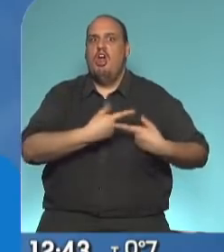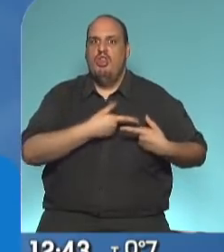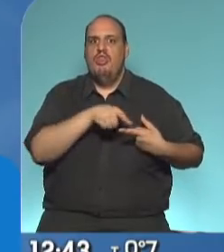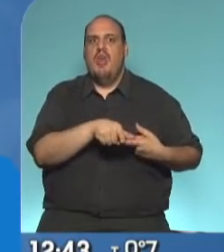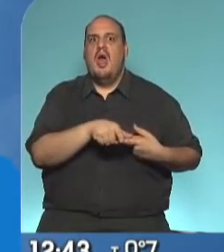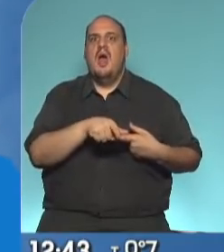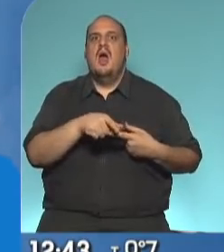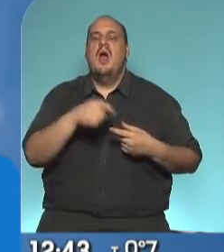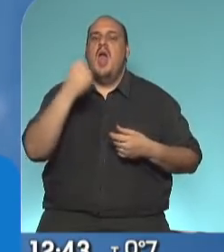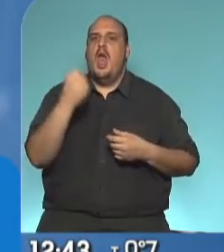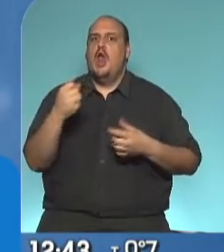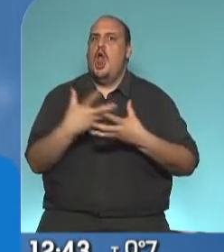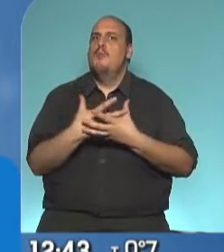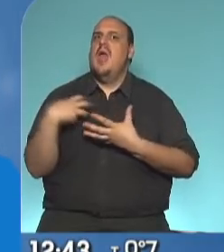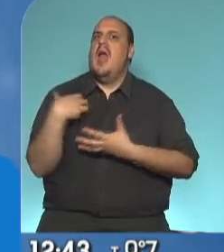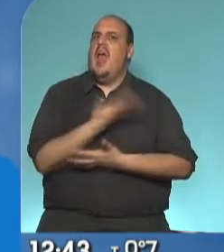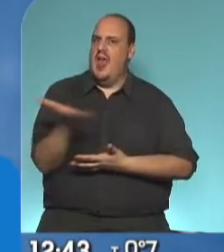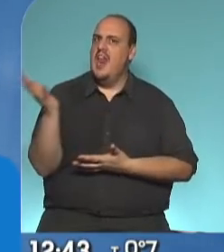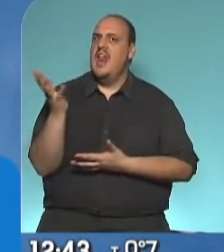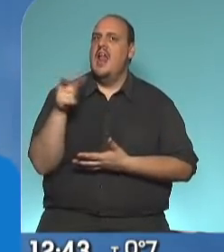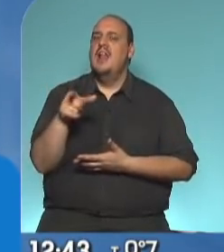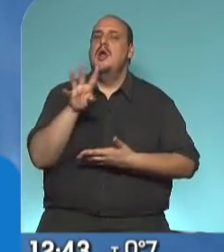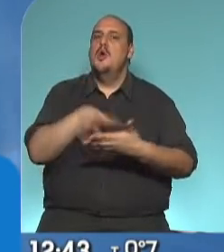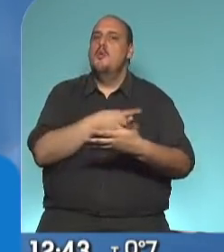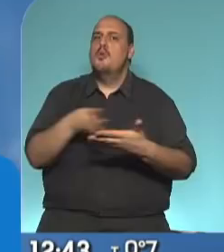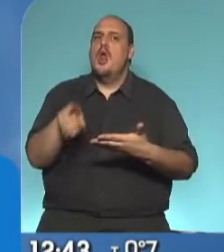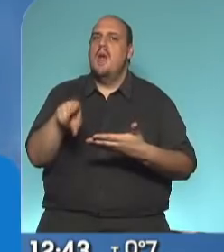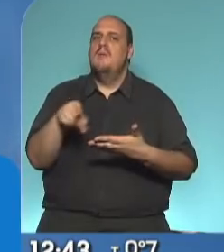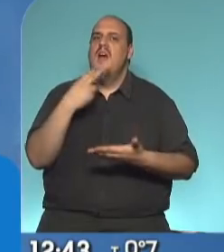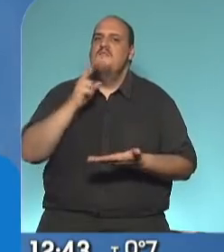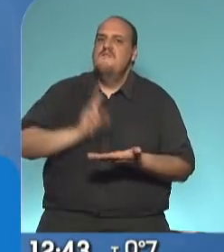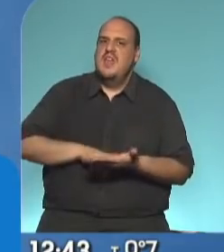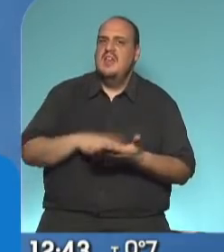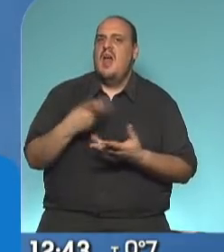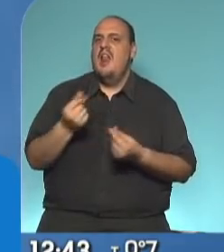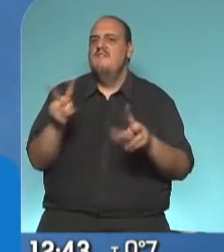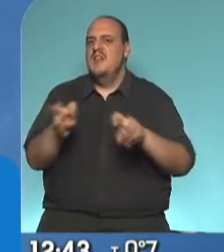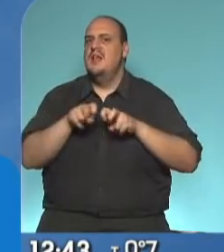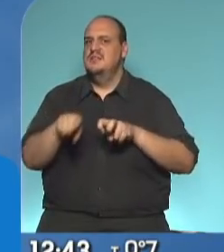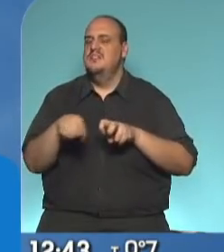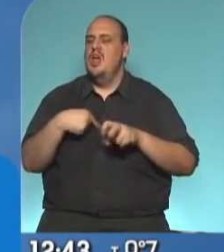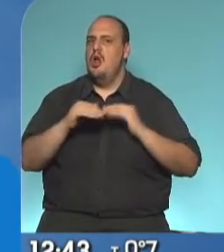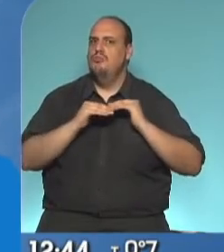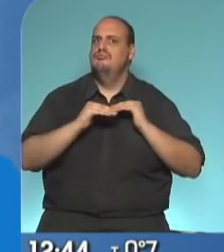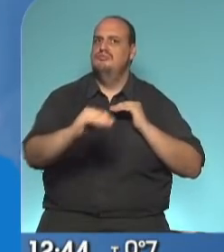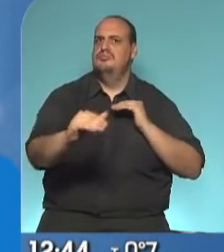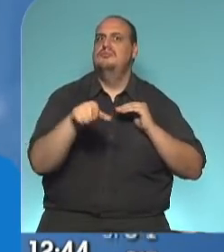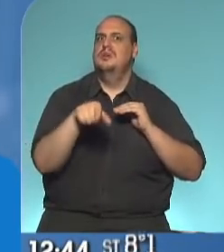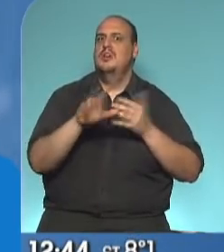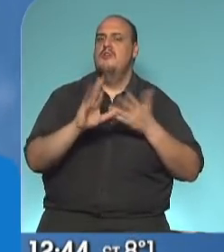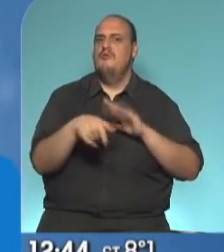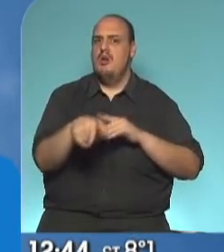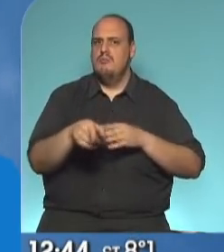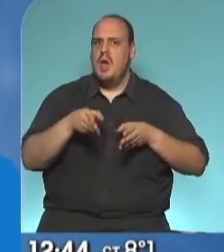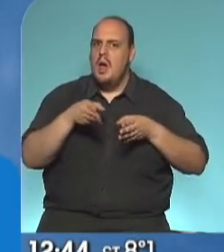consistencia macroeconómica, el marco de un programa fiscal y financiero consistente, consistente desde la idea de ir